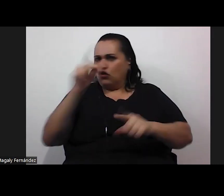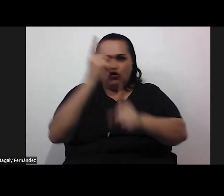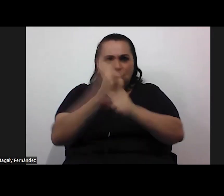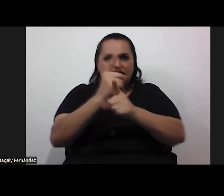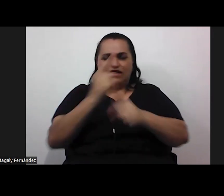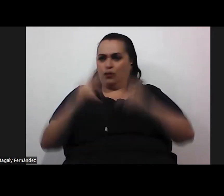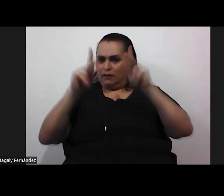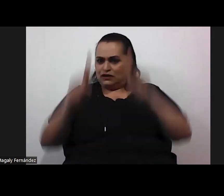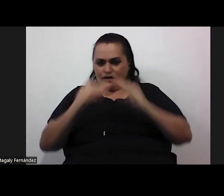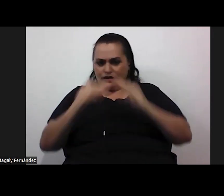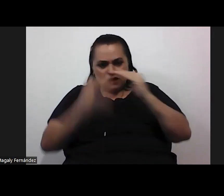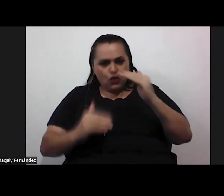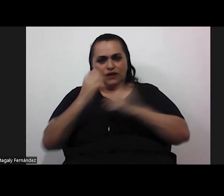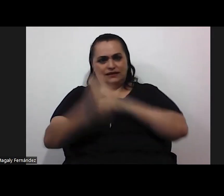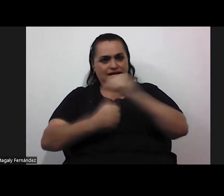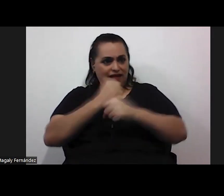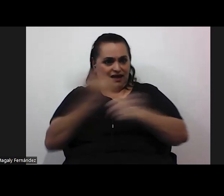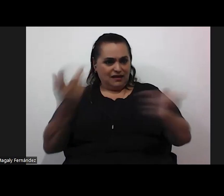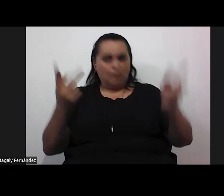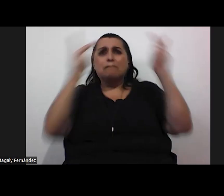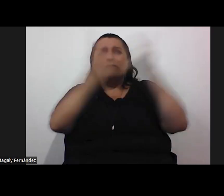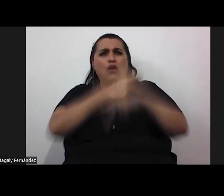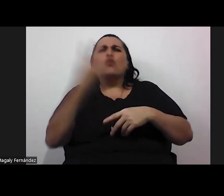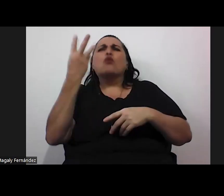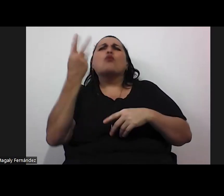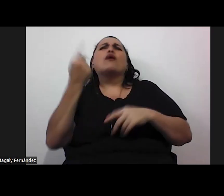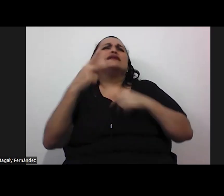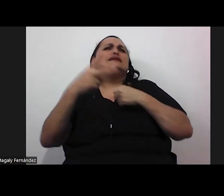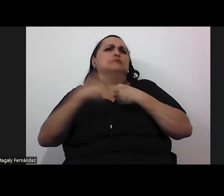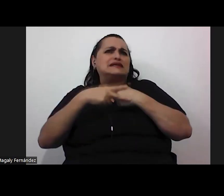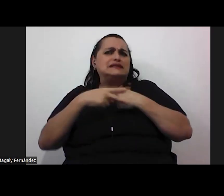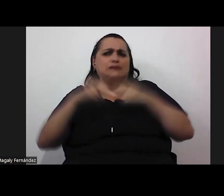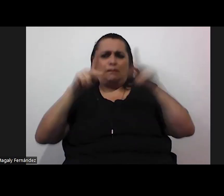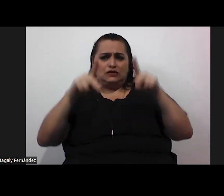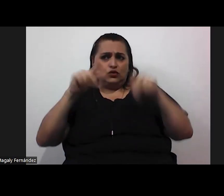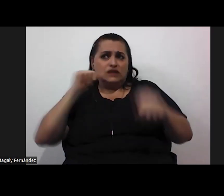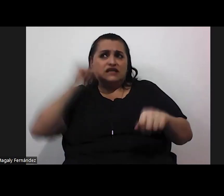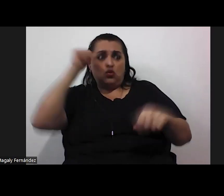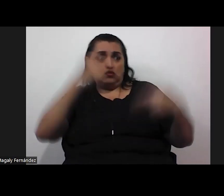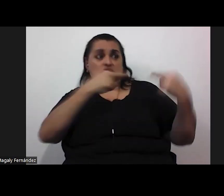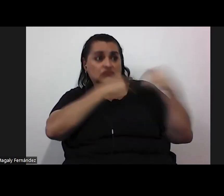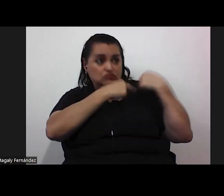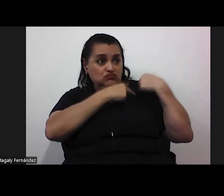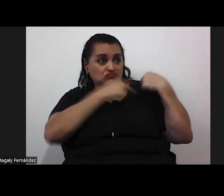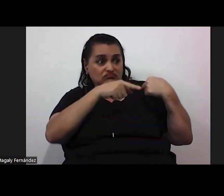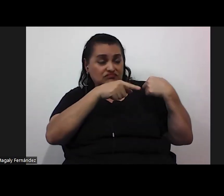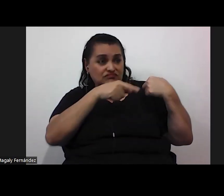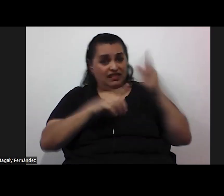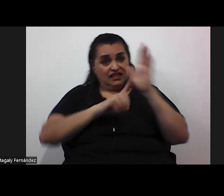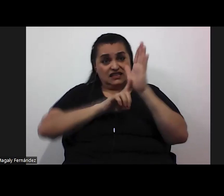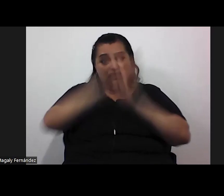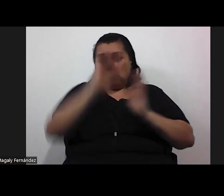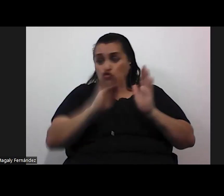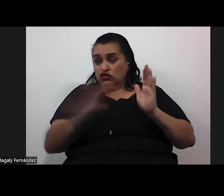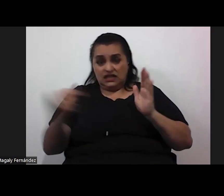menores de edad o peor aún cuántas veces personas adultas encargados legales del desarrollo de un niño o una